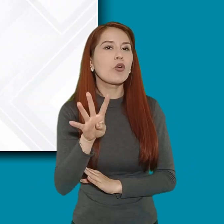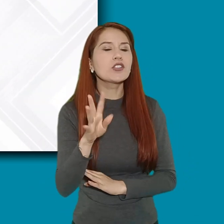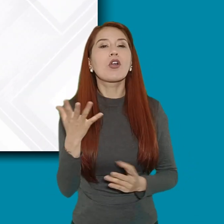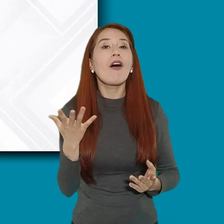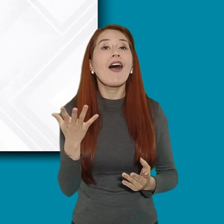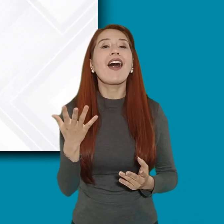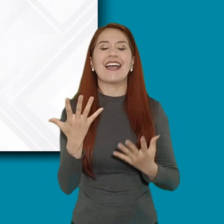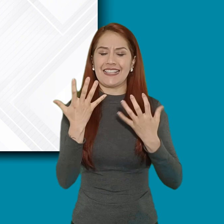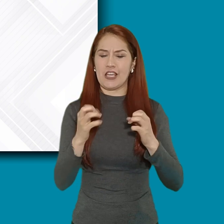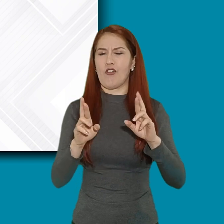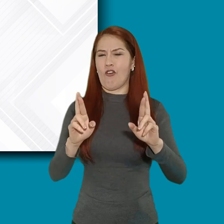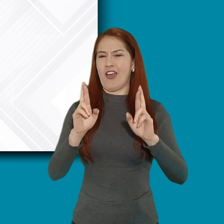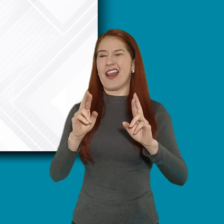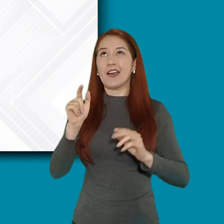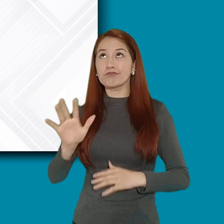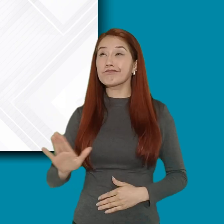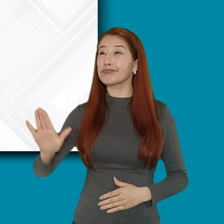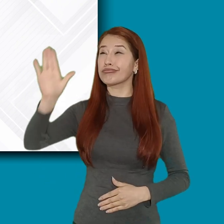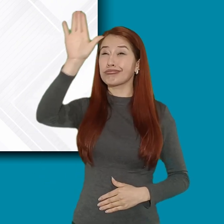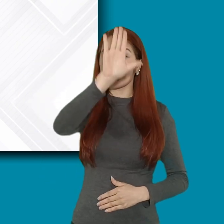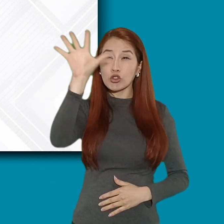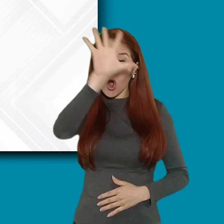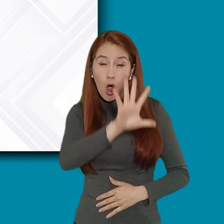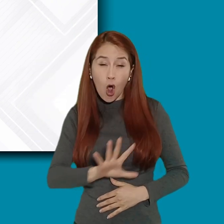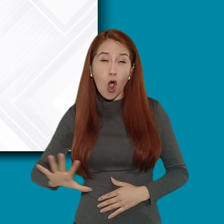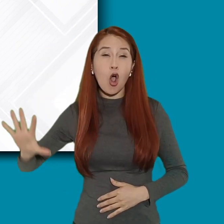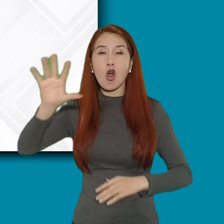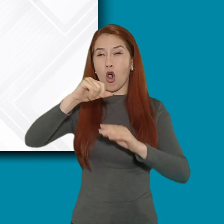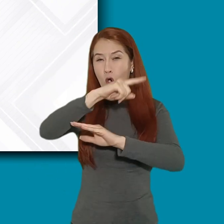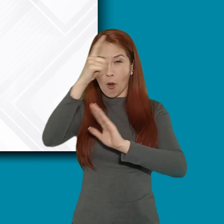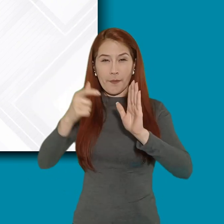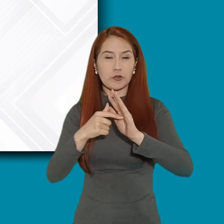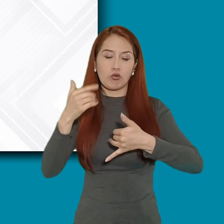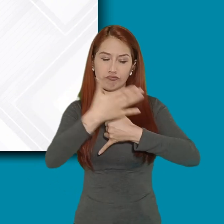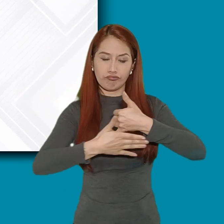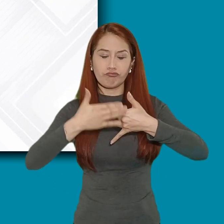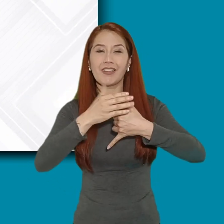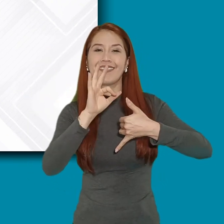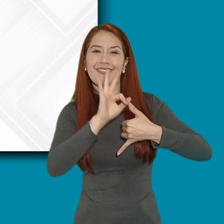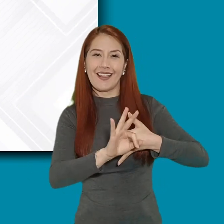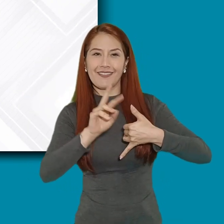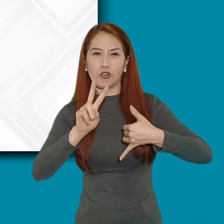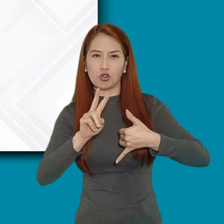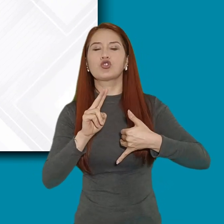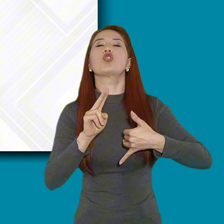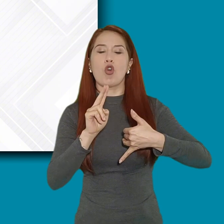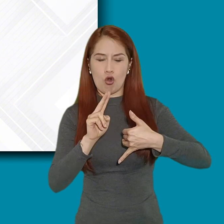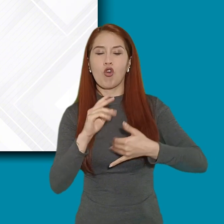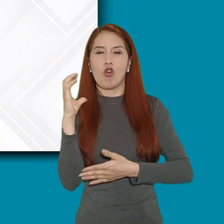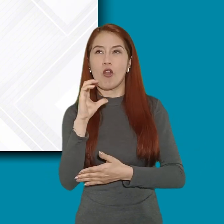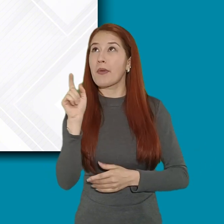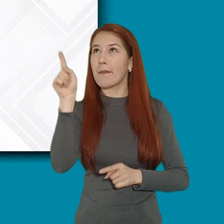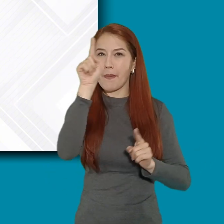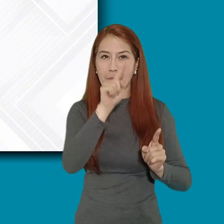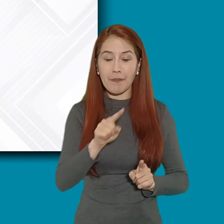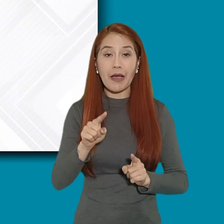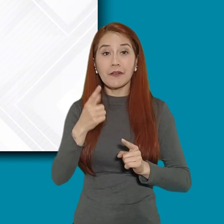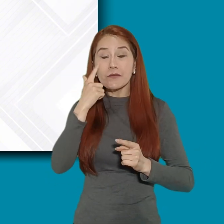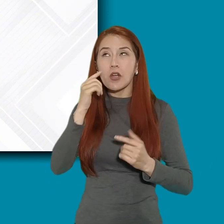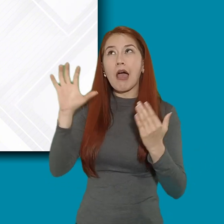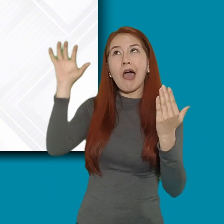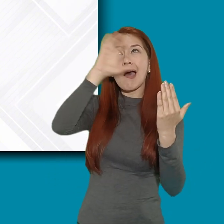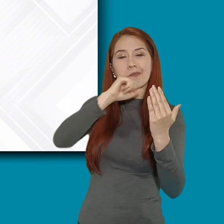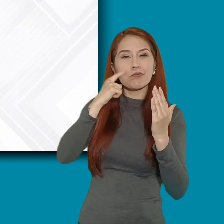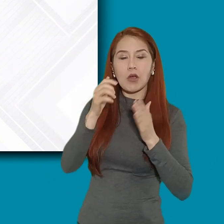estrategia A, las 32 gobernaciones, en donde además de realizar el proceso de valoración para la gobernación, se